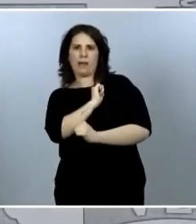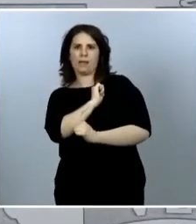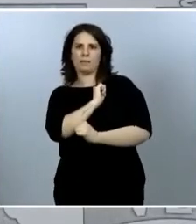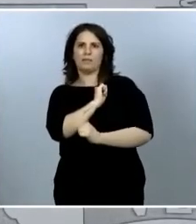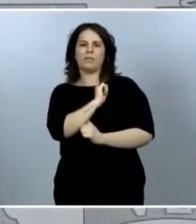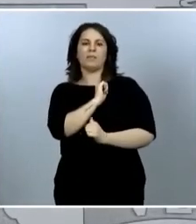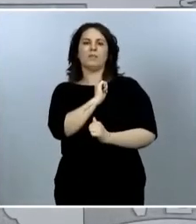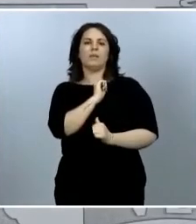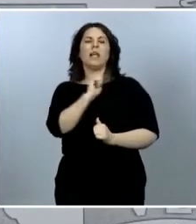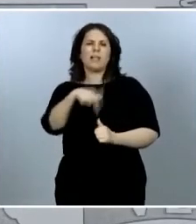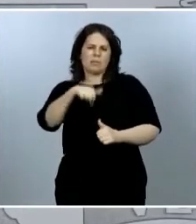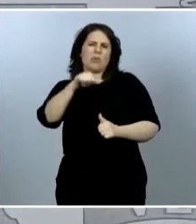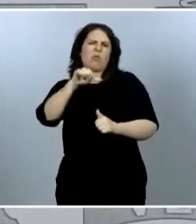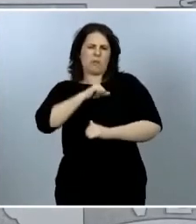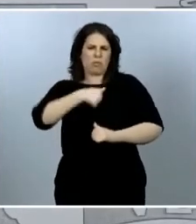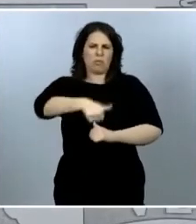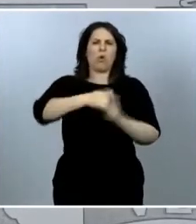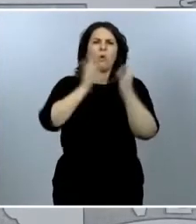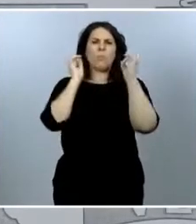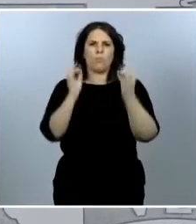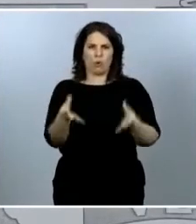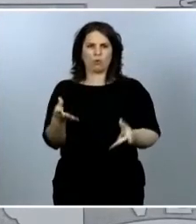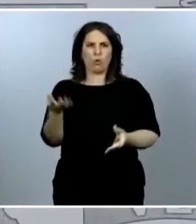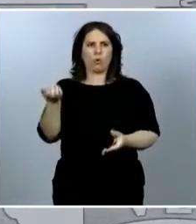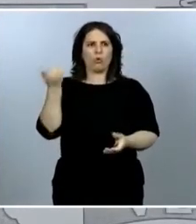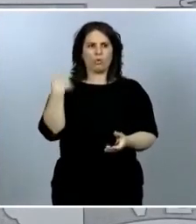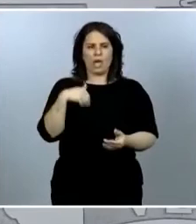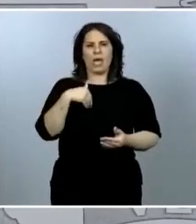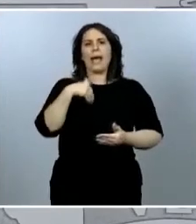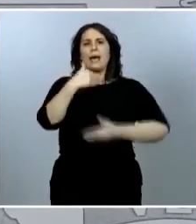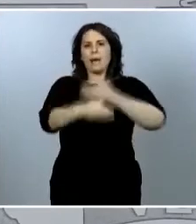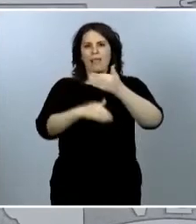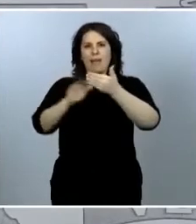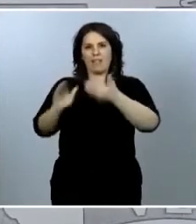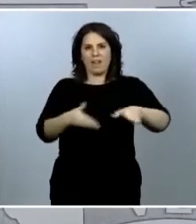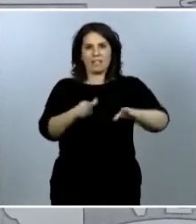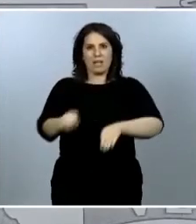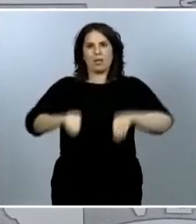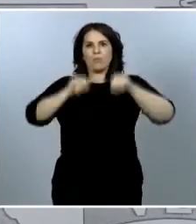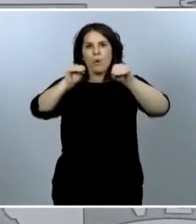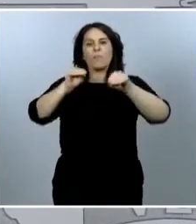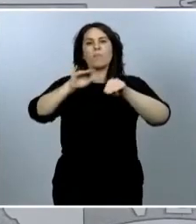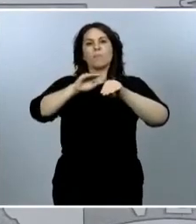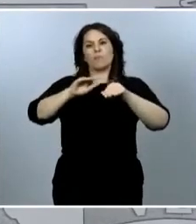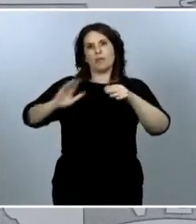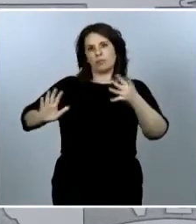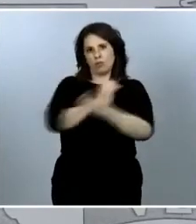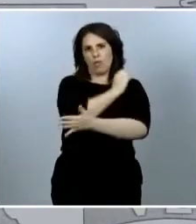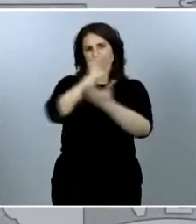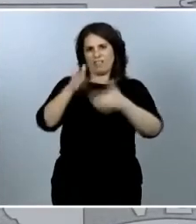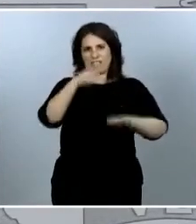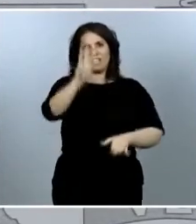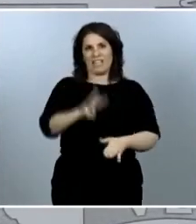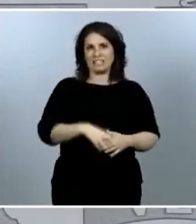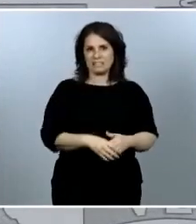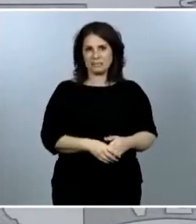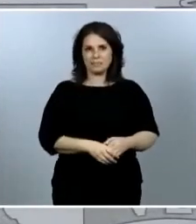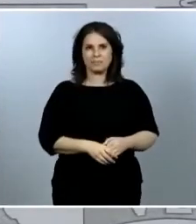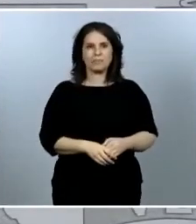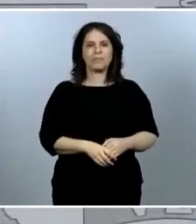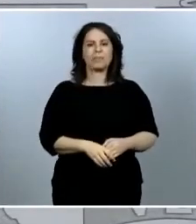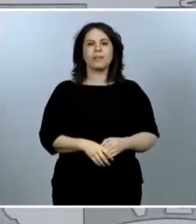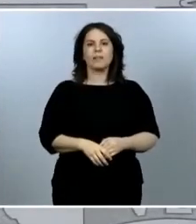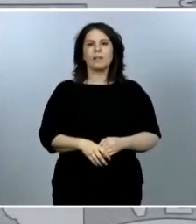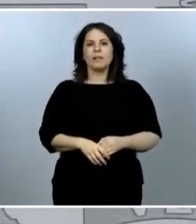pueda producir, de seguir avanzando para incorporarse el resto de comunidades autónomas a esa fase 3. El alivio aún no será total,